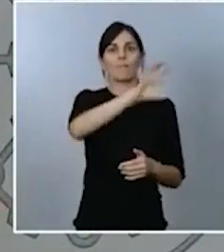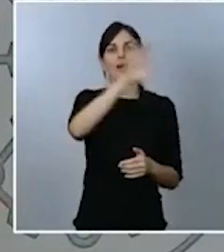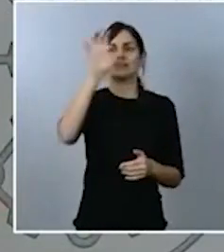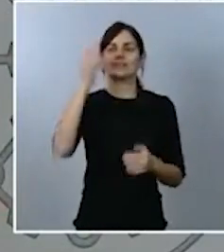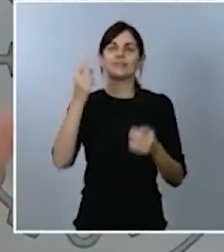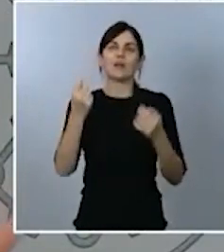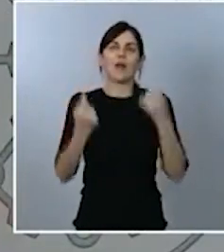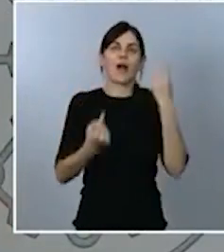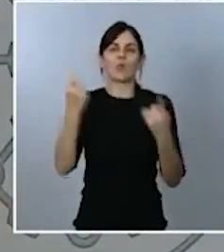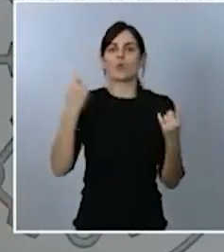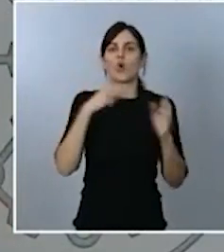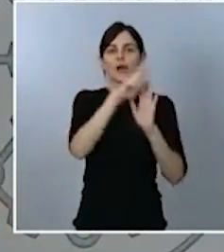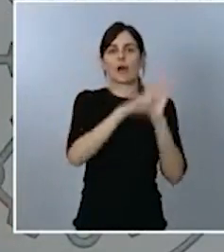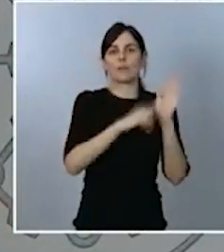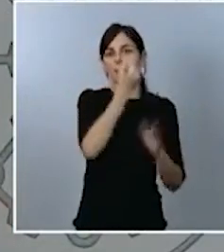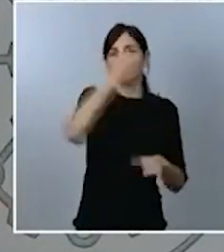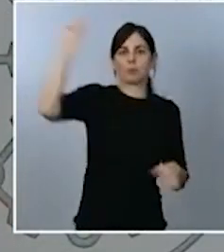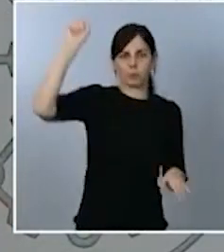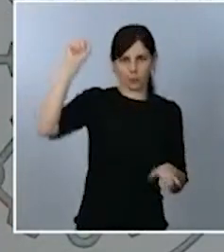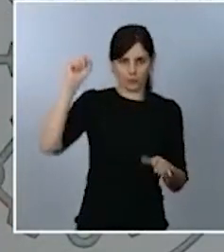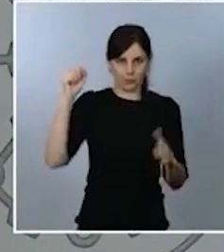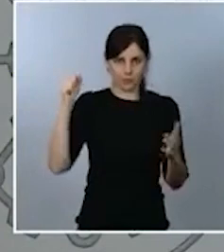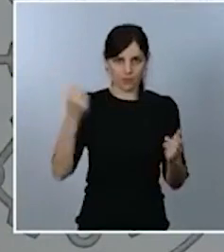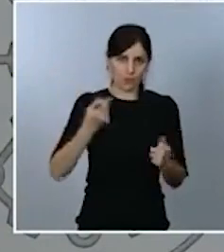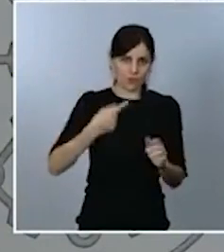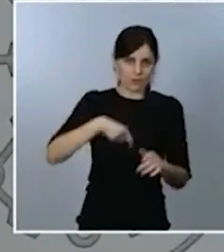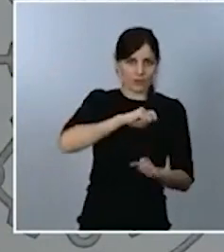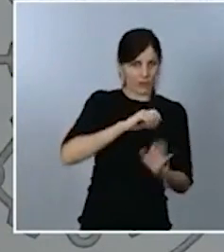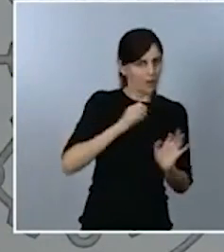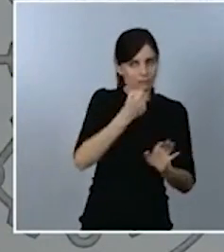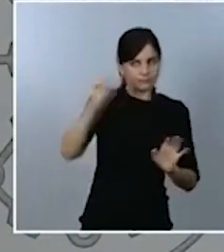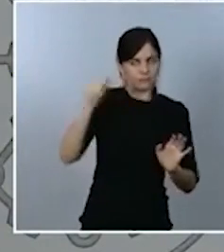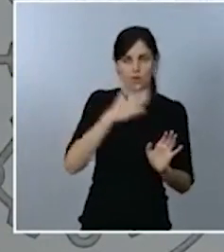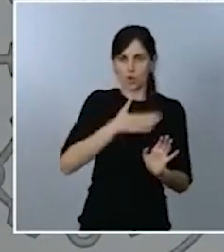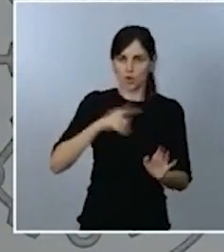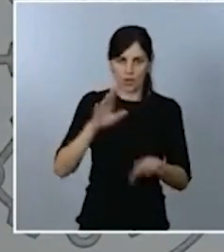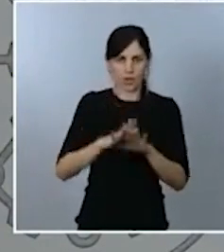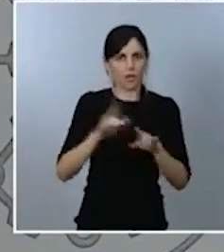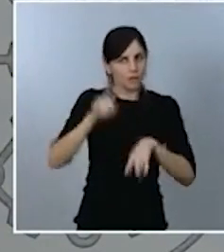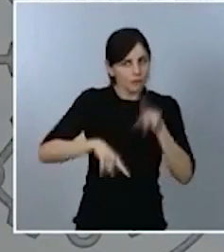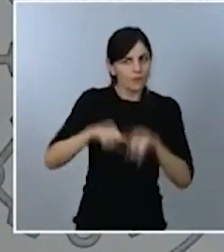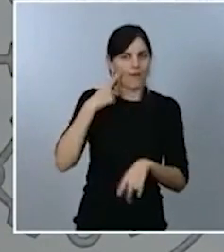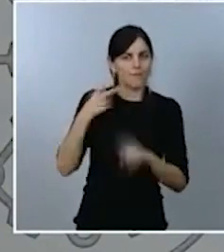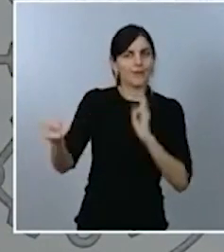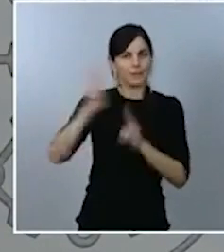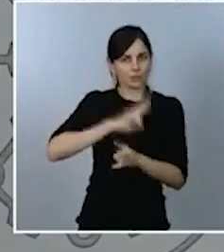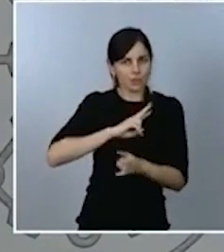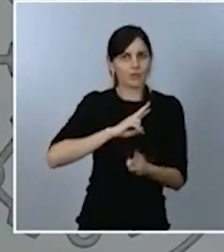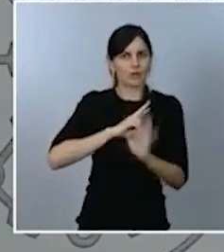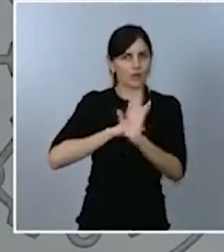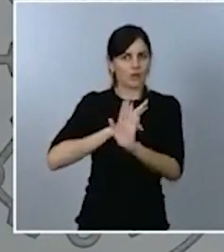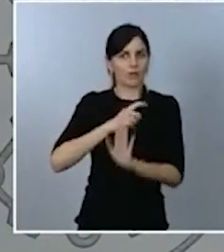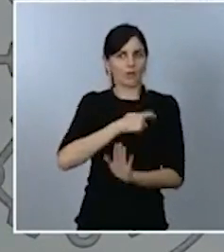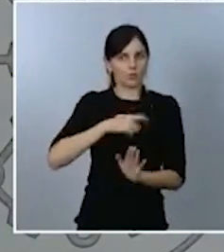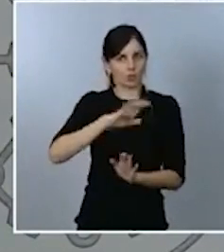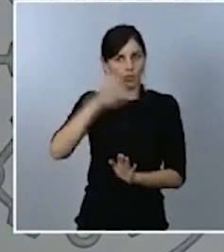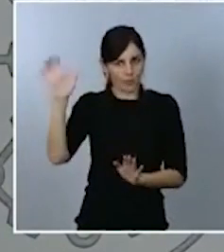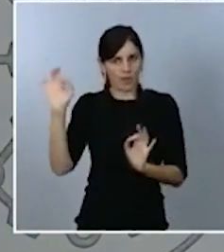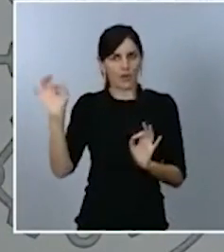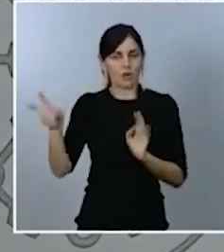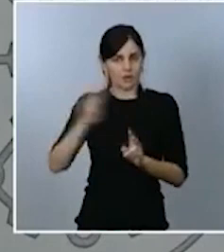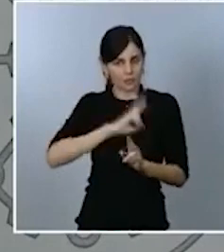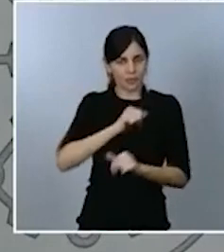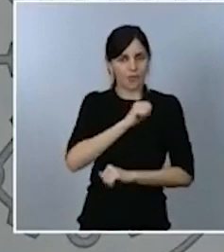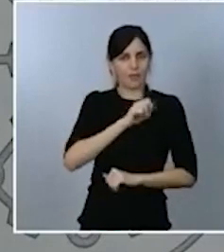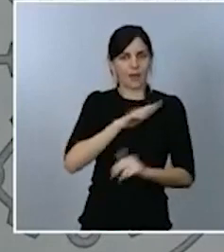reglamento con las consecuencias que ello puede acarrear. En cualquier caso, si eso no es rápido o no es posible, también el